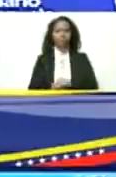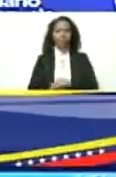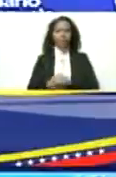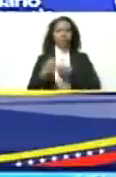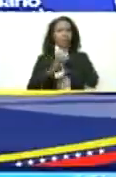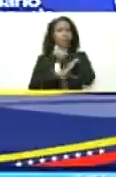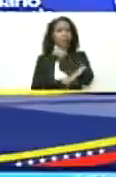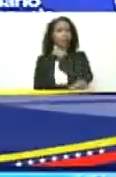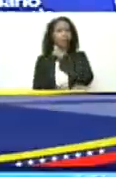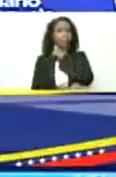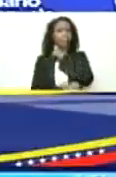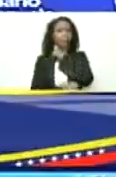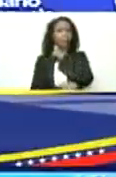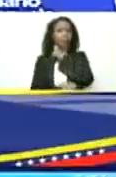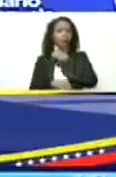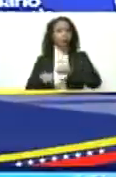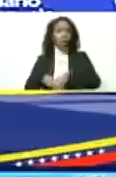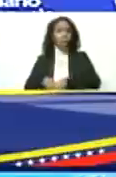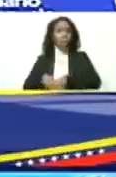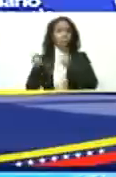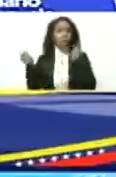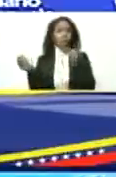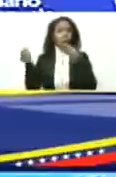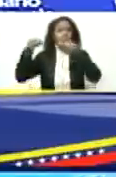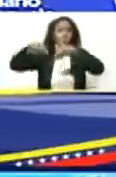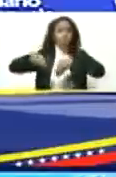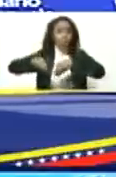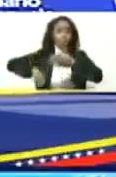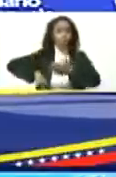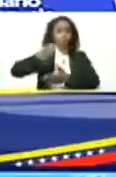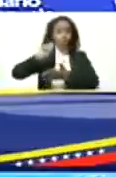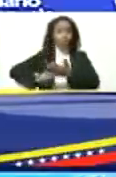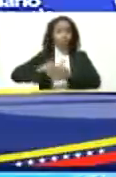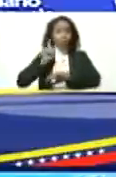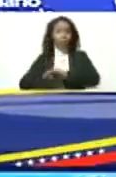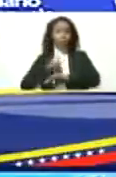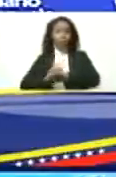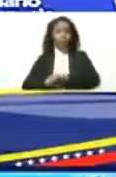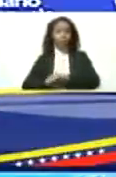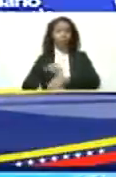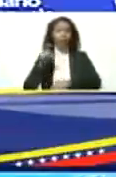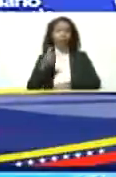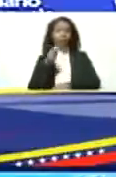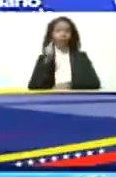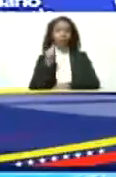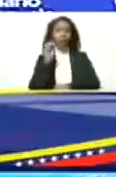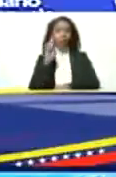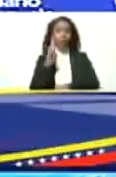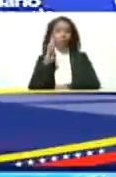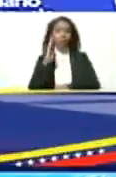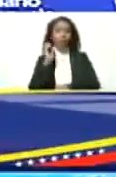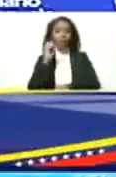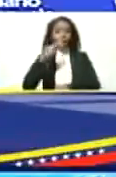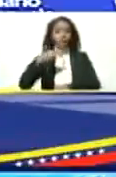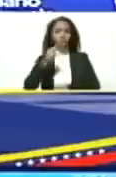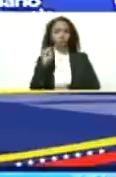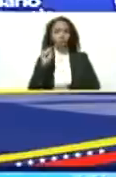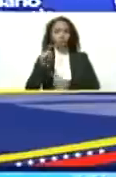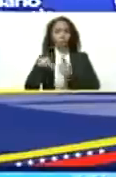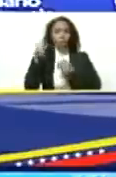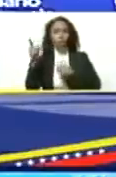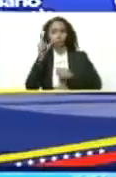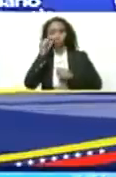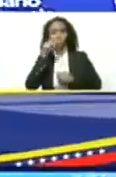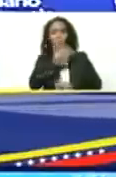incumpliendo todos los acuerdos firmados de la época de Gorbachev, de la época de Boris Yeltsin,